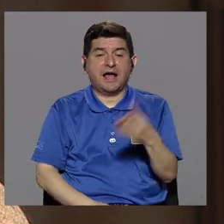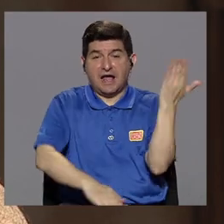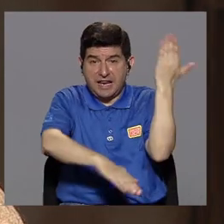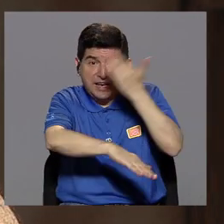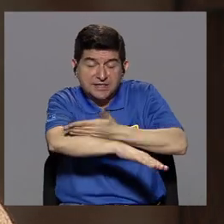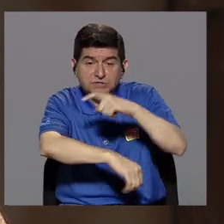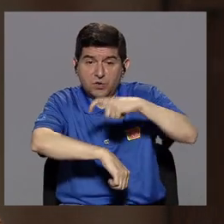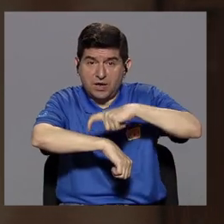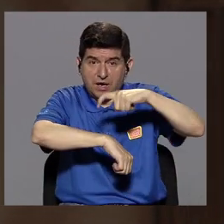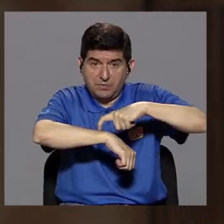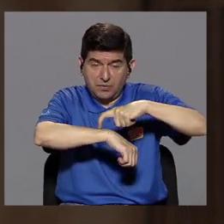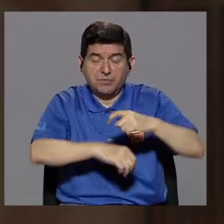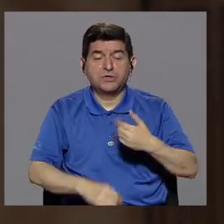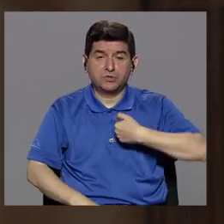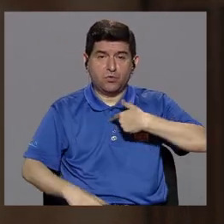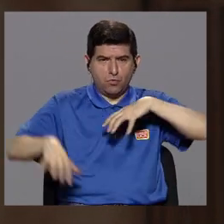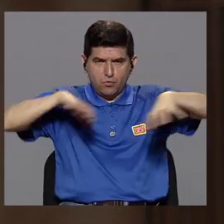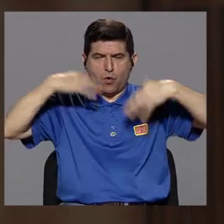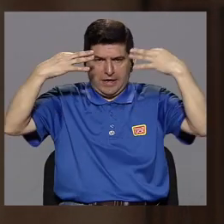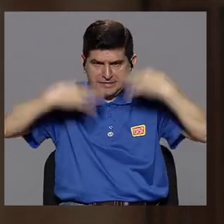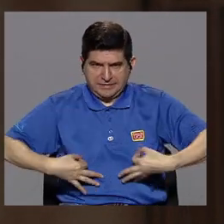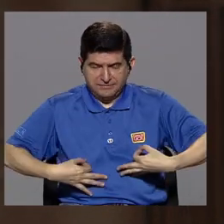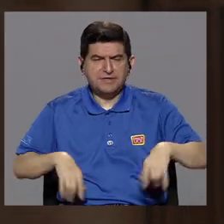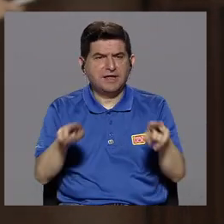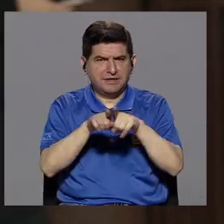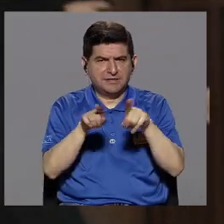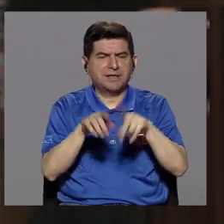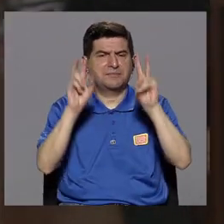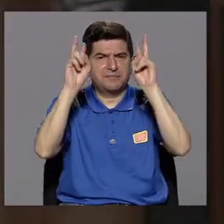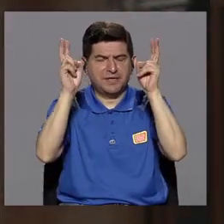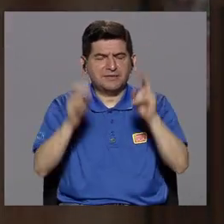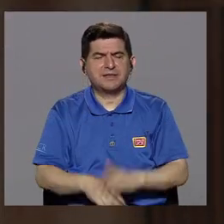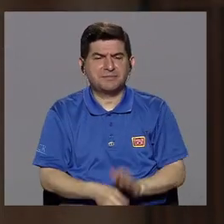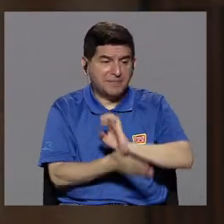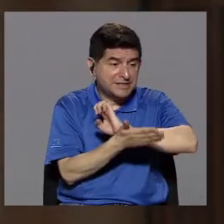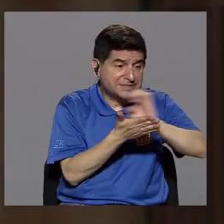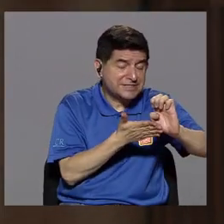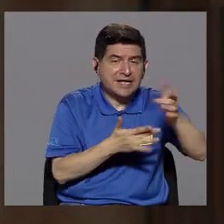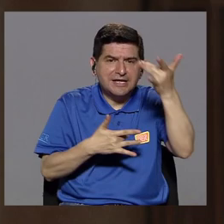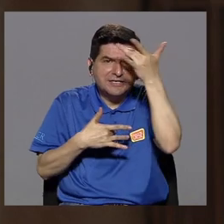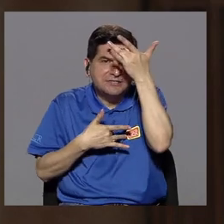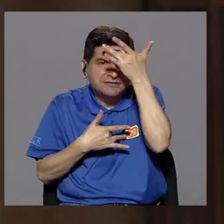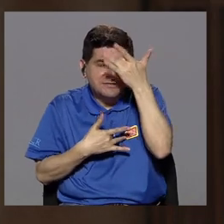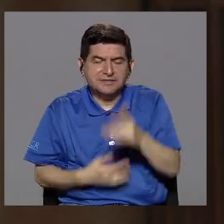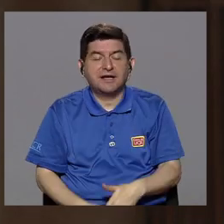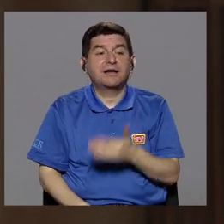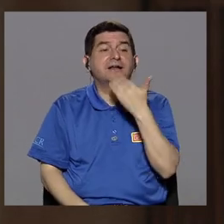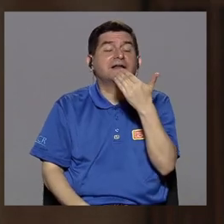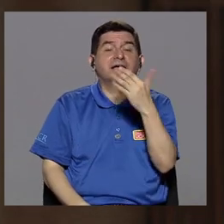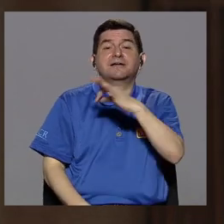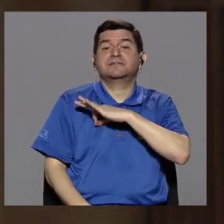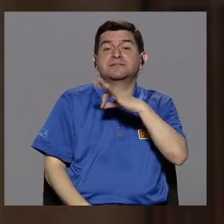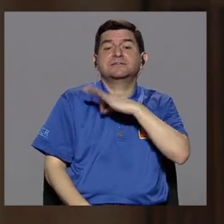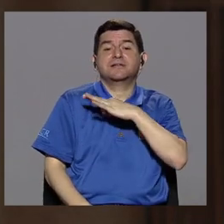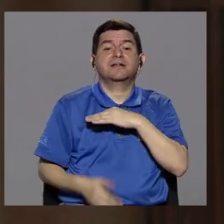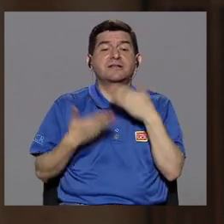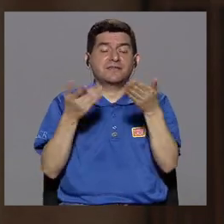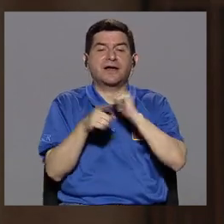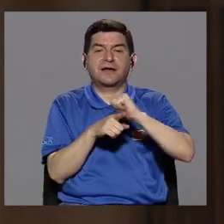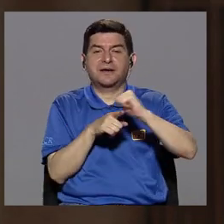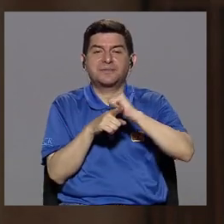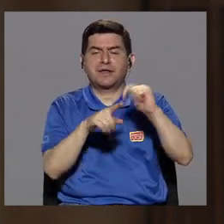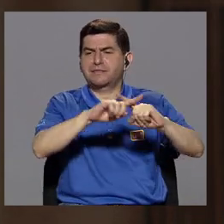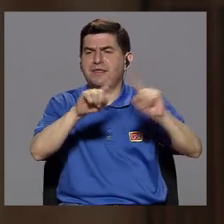a la hora de ejercitarse, y también temáticas de prevención de enfermedades gracias a los beneficios que aporta la